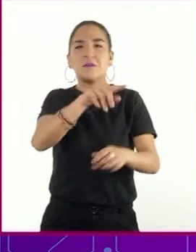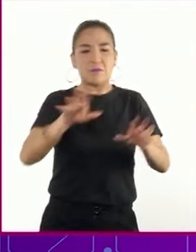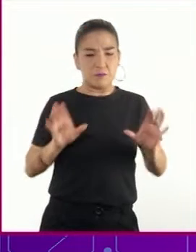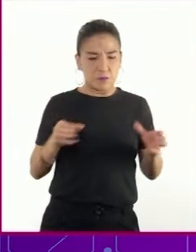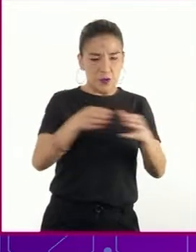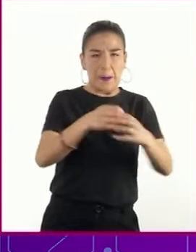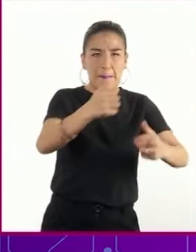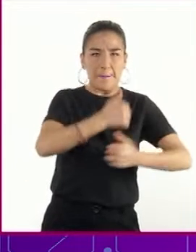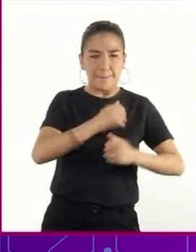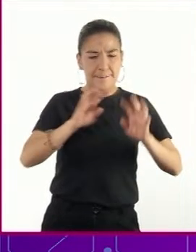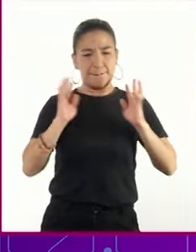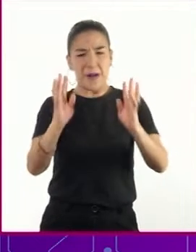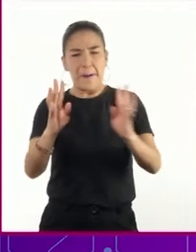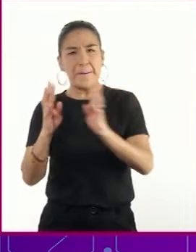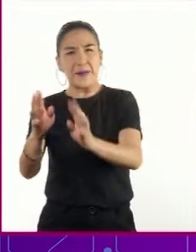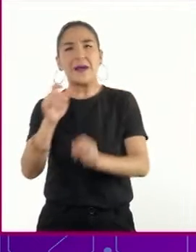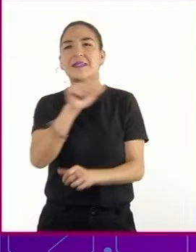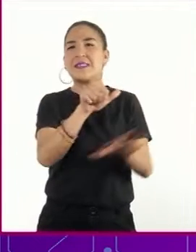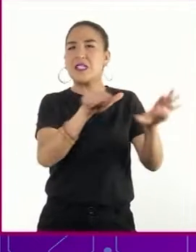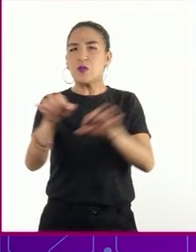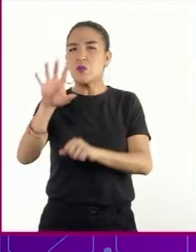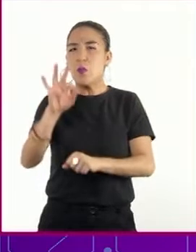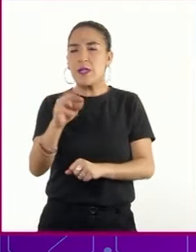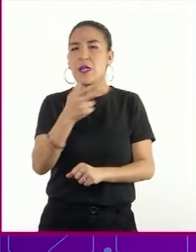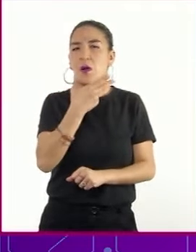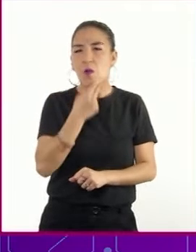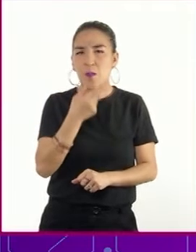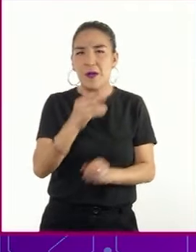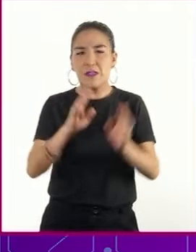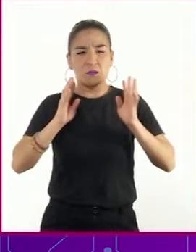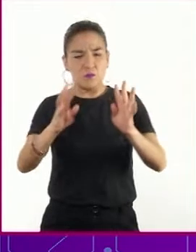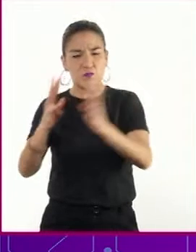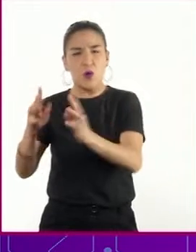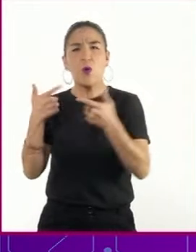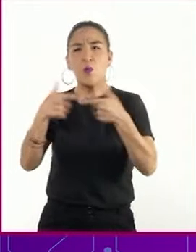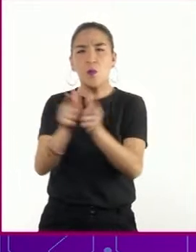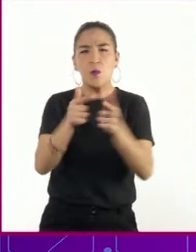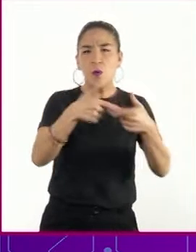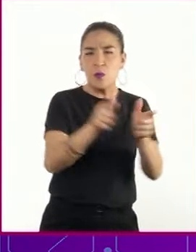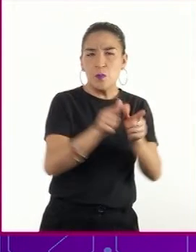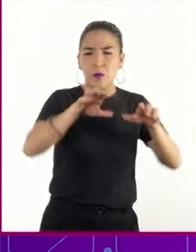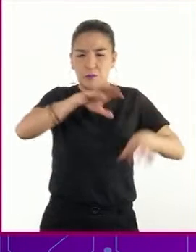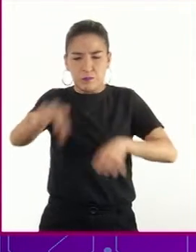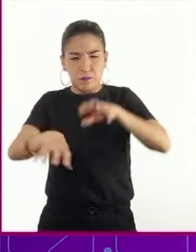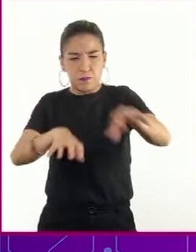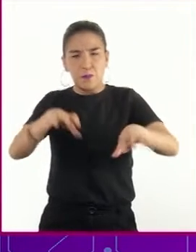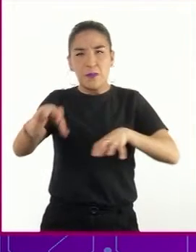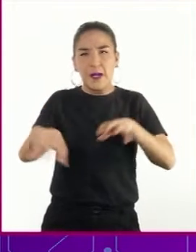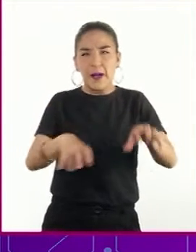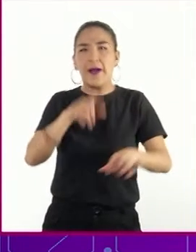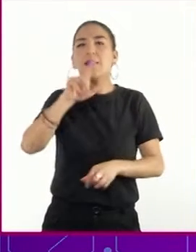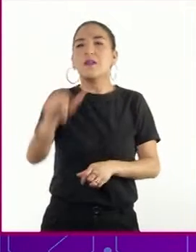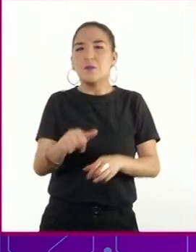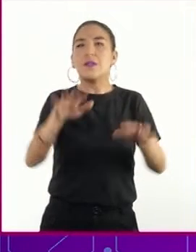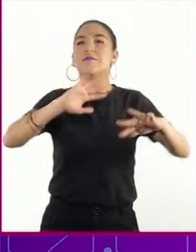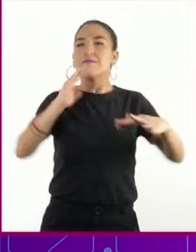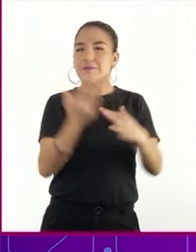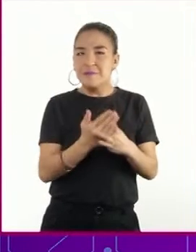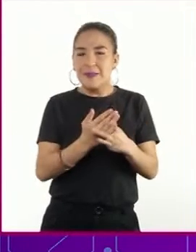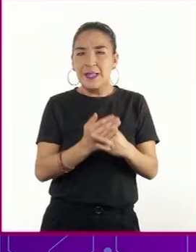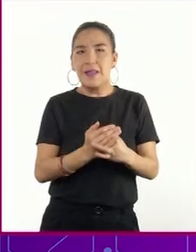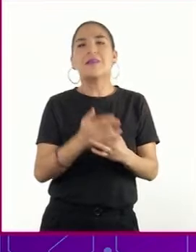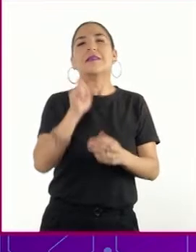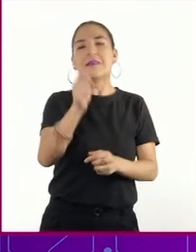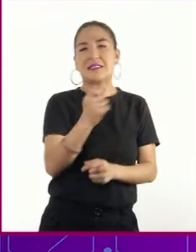640 hombres. Había un batallón por cada condado o departamento. El batallón se dividía, a su vez, en